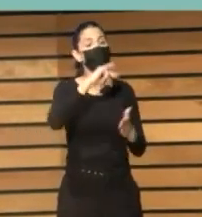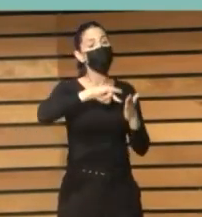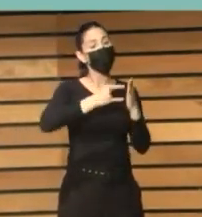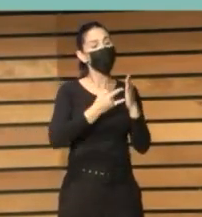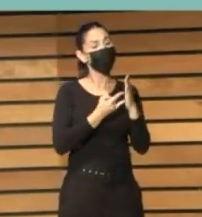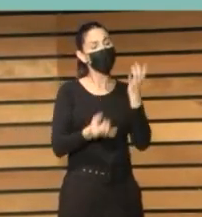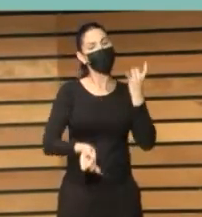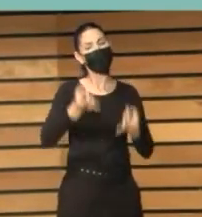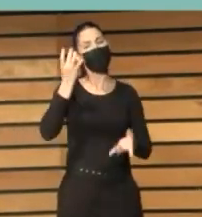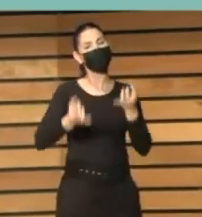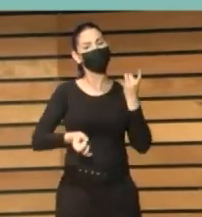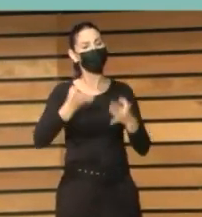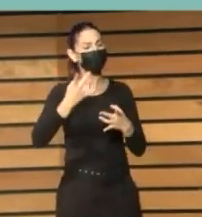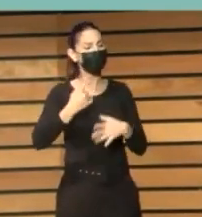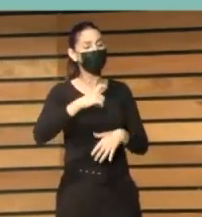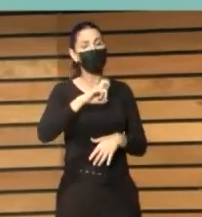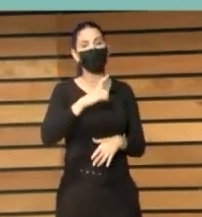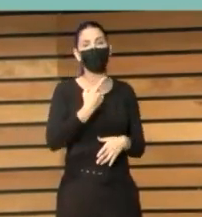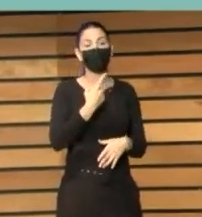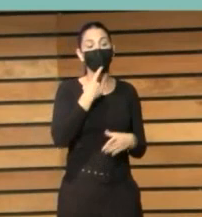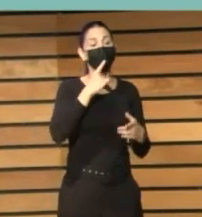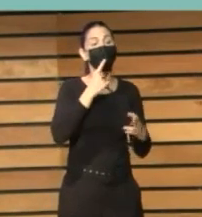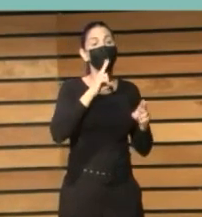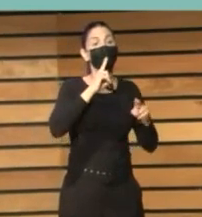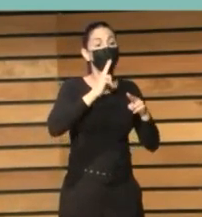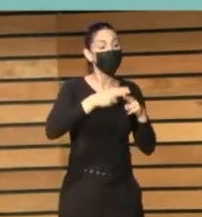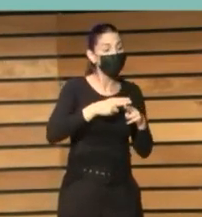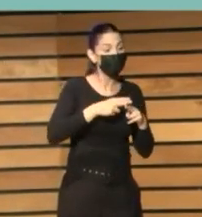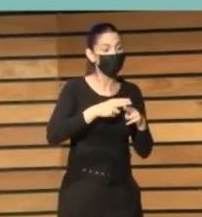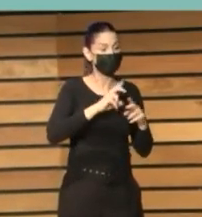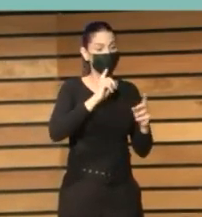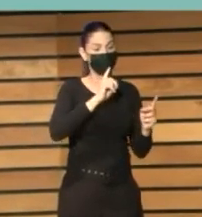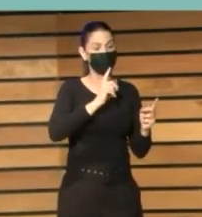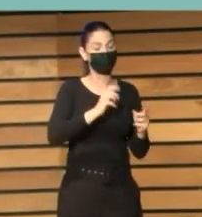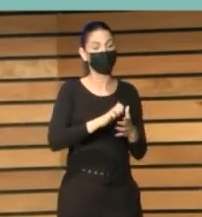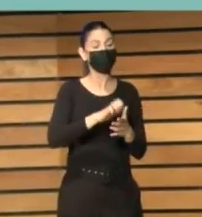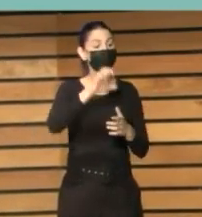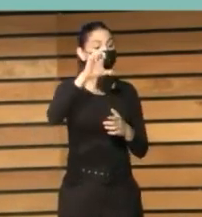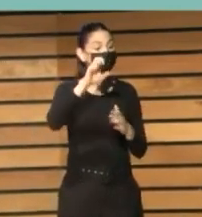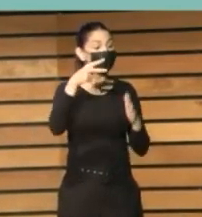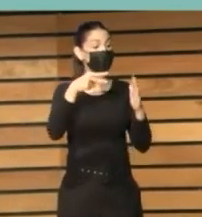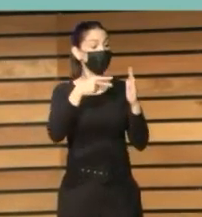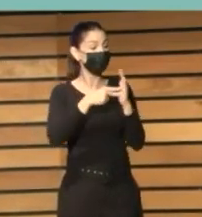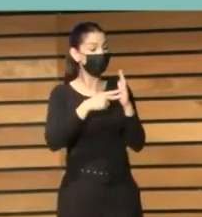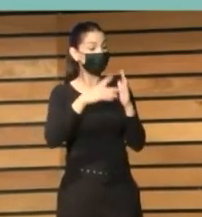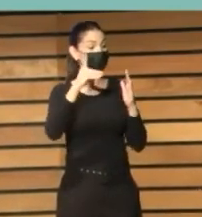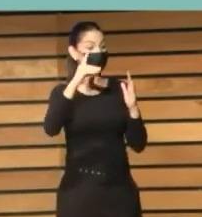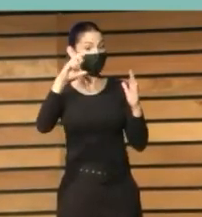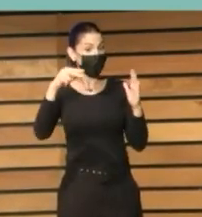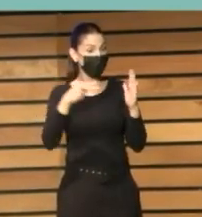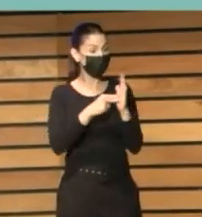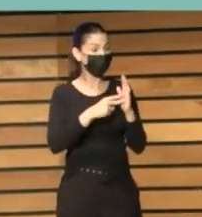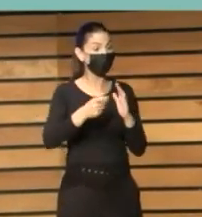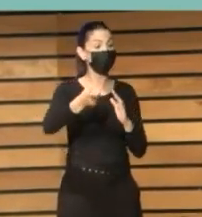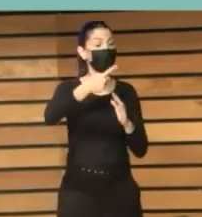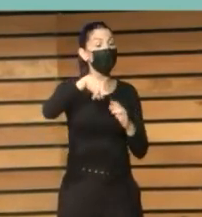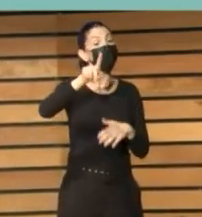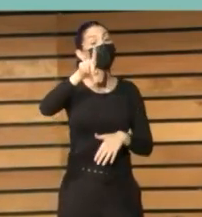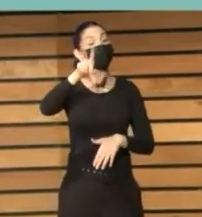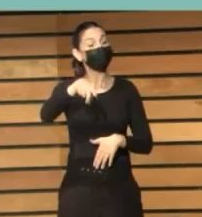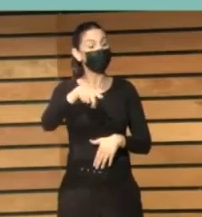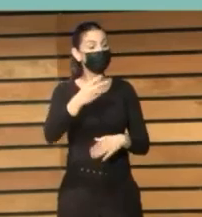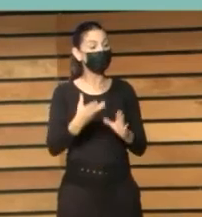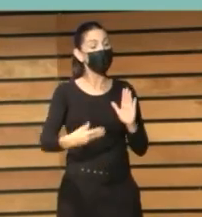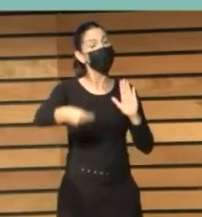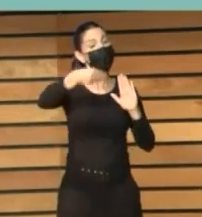de actividades que llamaríamos E-Innova y E-Conecta, para intentar que los itinerarios formativos tuvieran también como